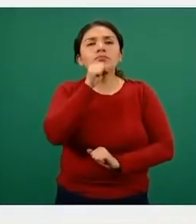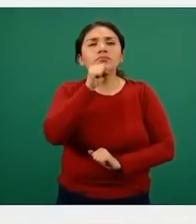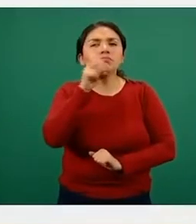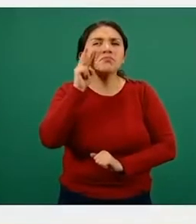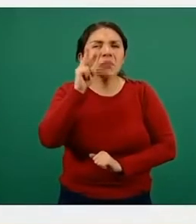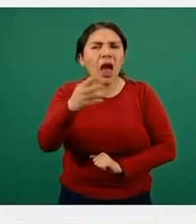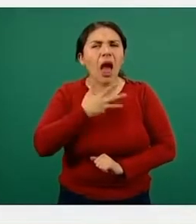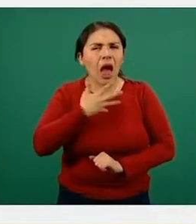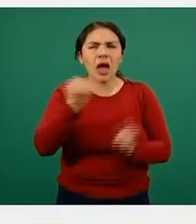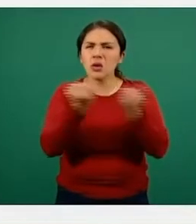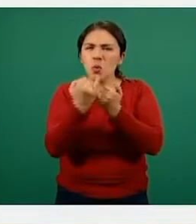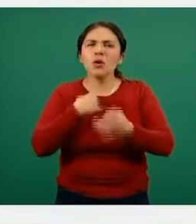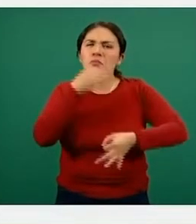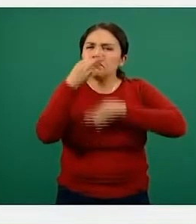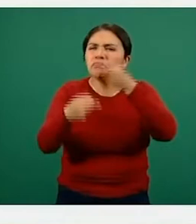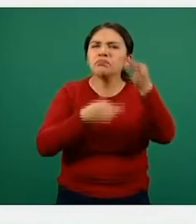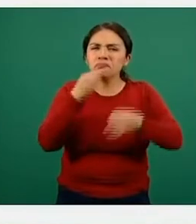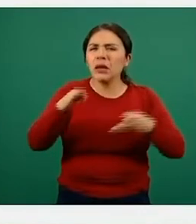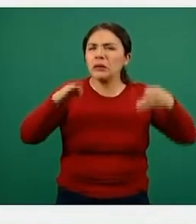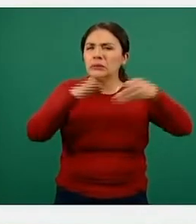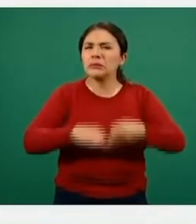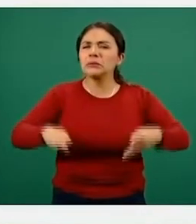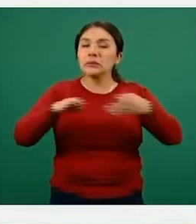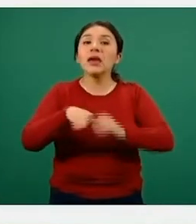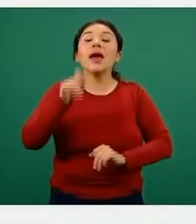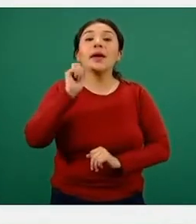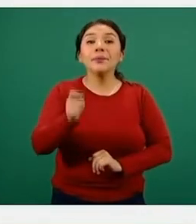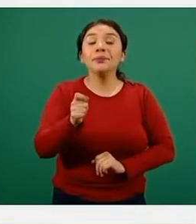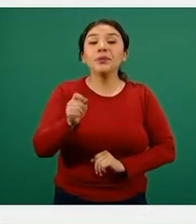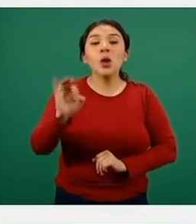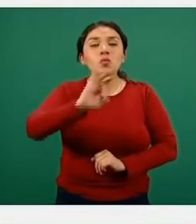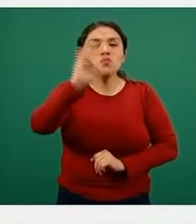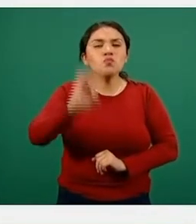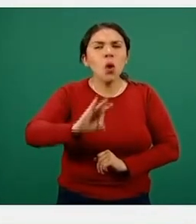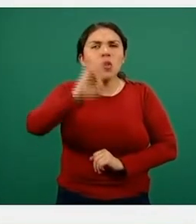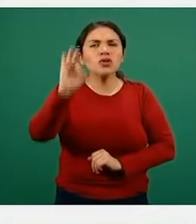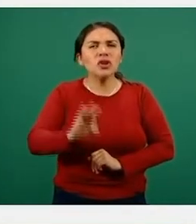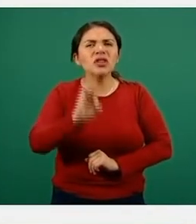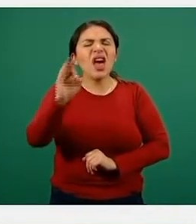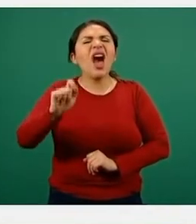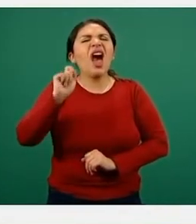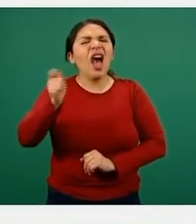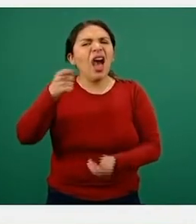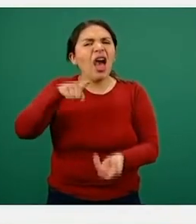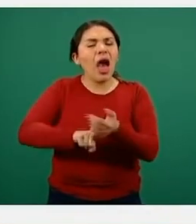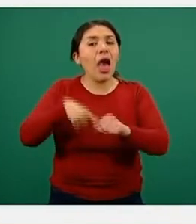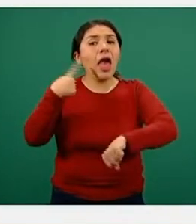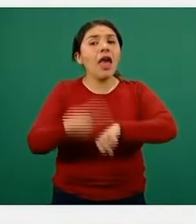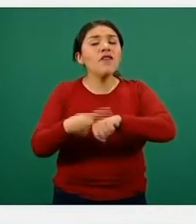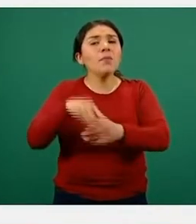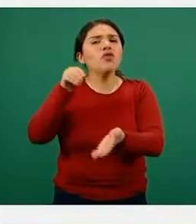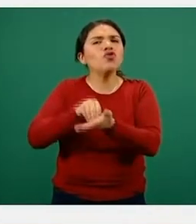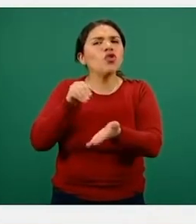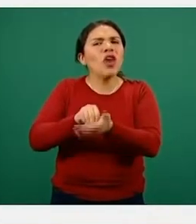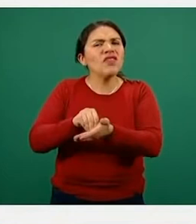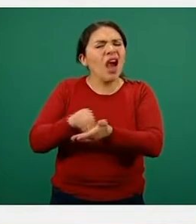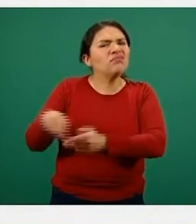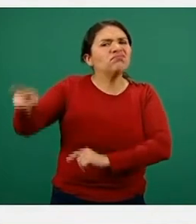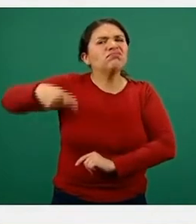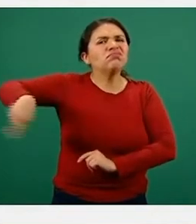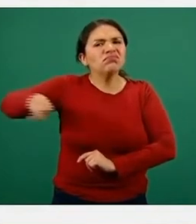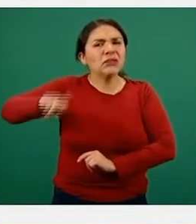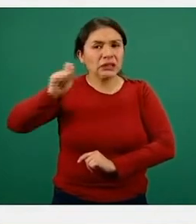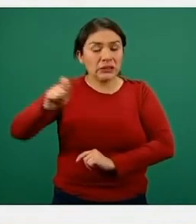así como 1.065 nuevas defunciones. La cifra oficial de contagios acumulados en México ascendió a 1.466